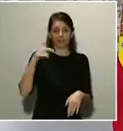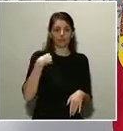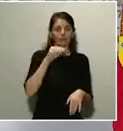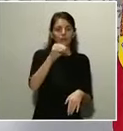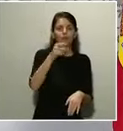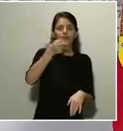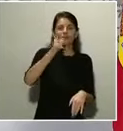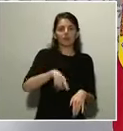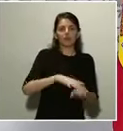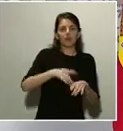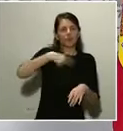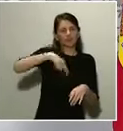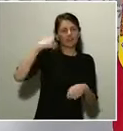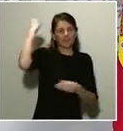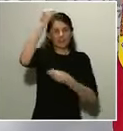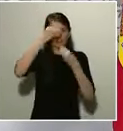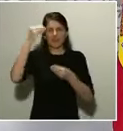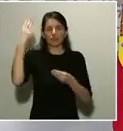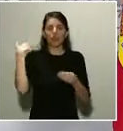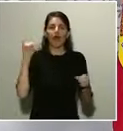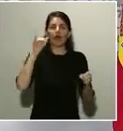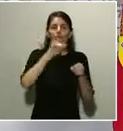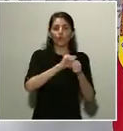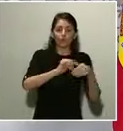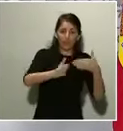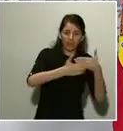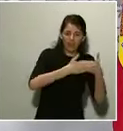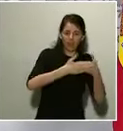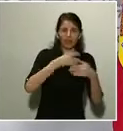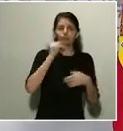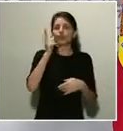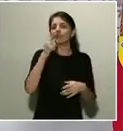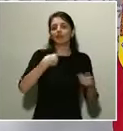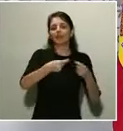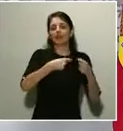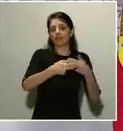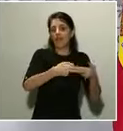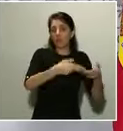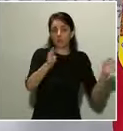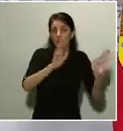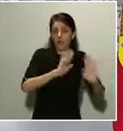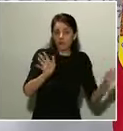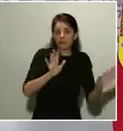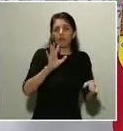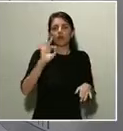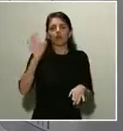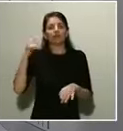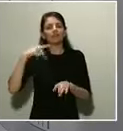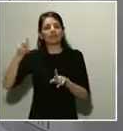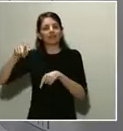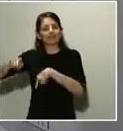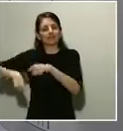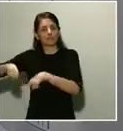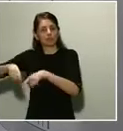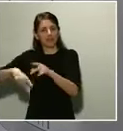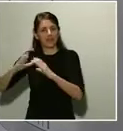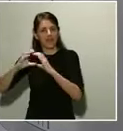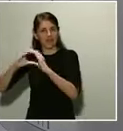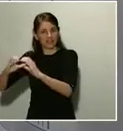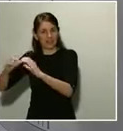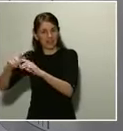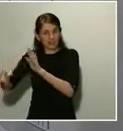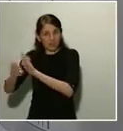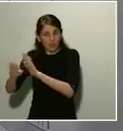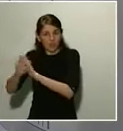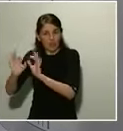para el transporte de mercancías? ¿Se prevén nuevas restricciones en los transportes públicos y por carretera? Bueno, me he informado de